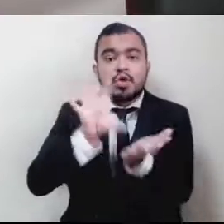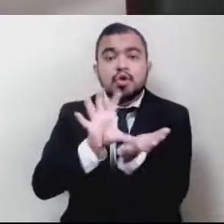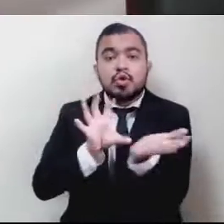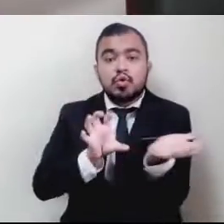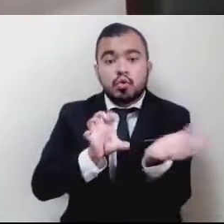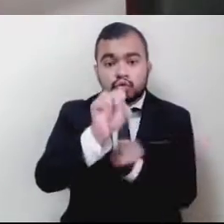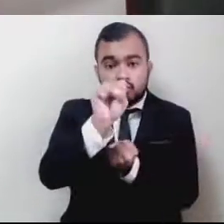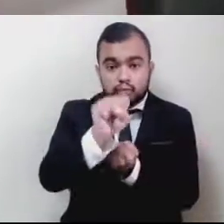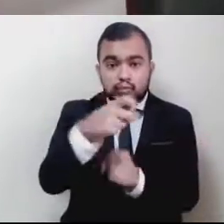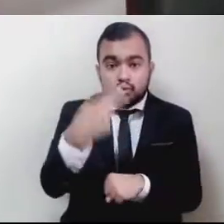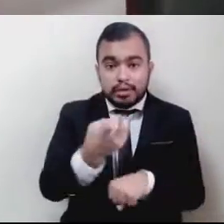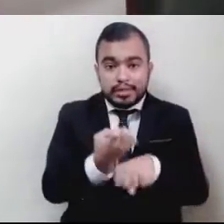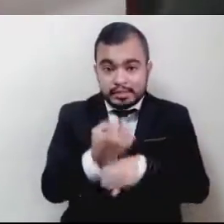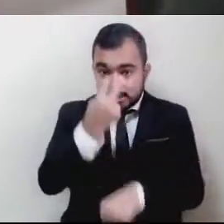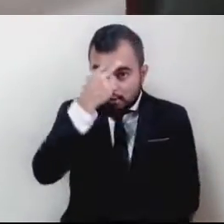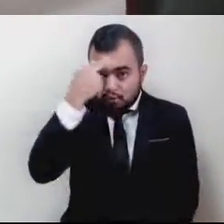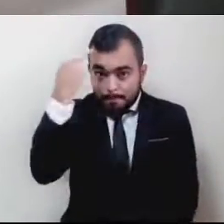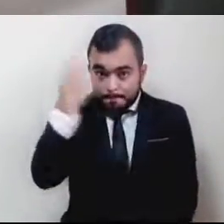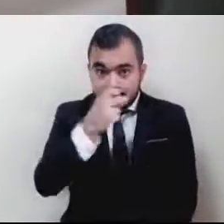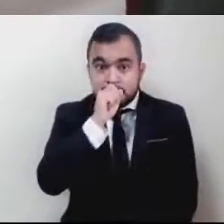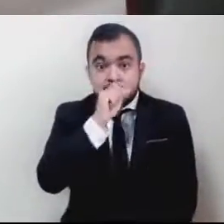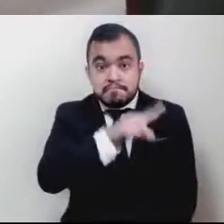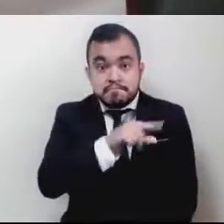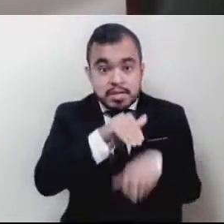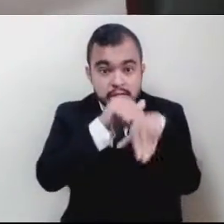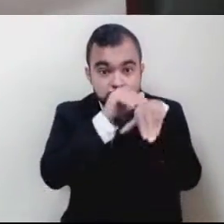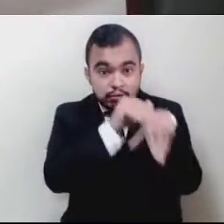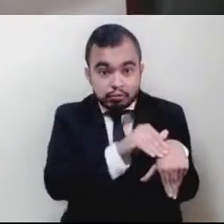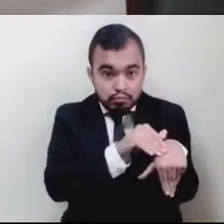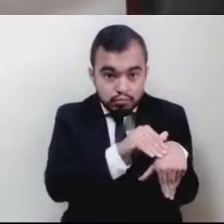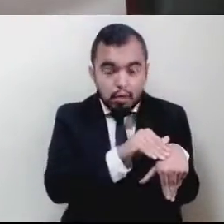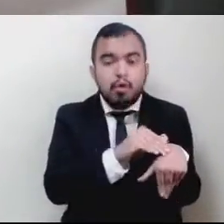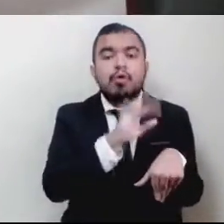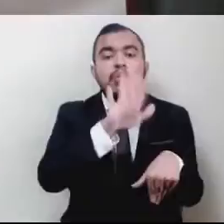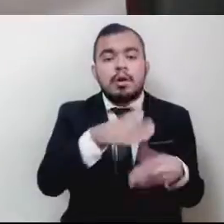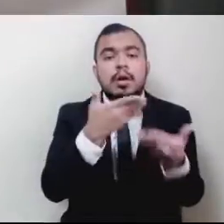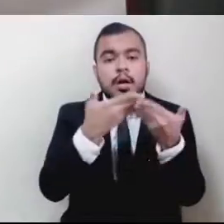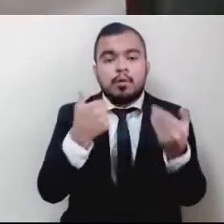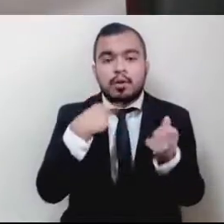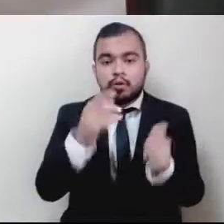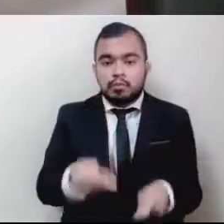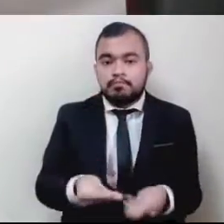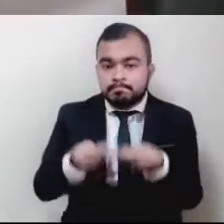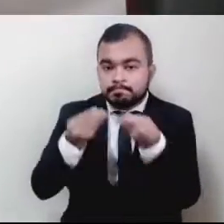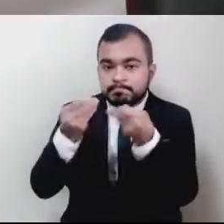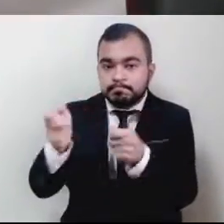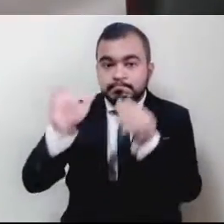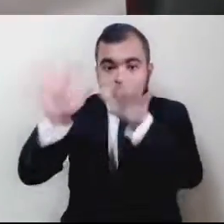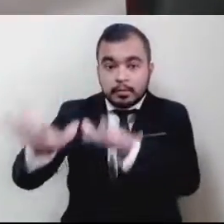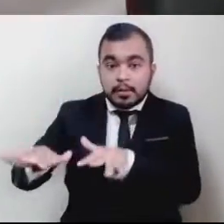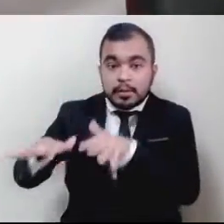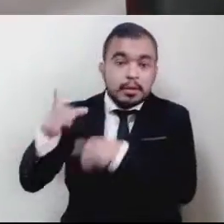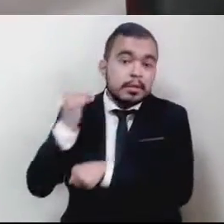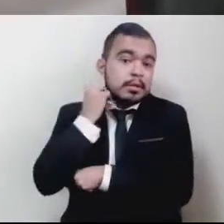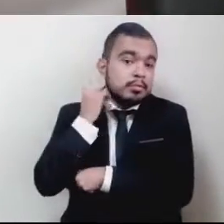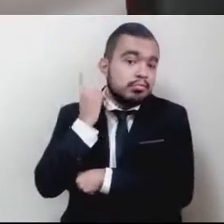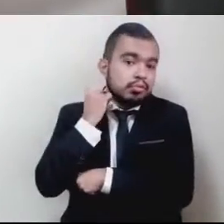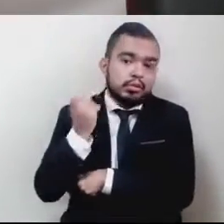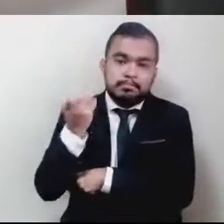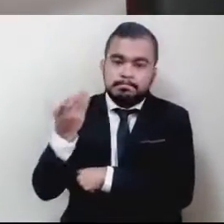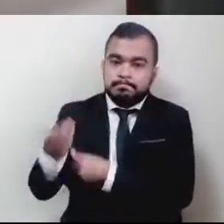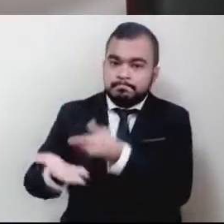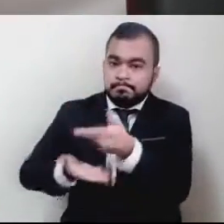Libre y Soberano de México, me permito entregar a esta honorable soberanía, a través de su amable